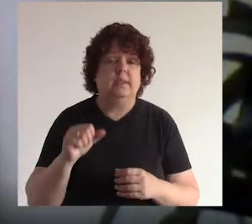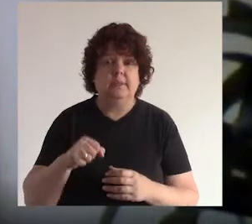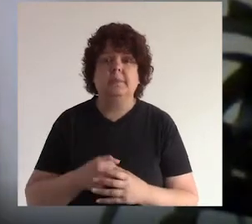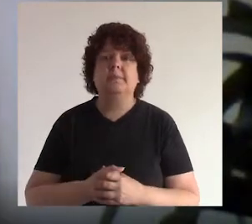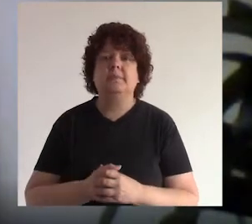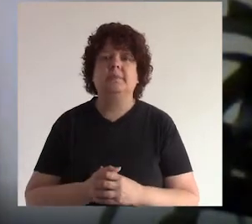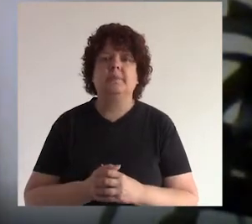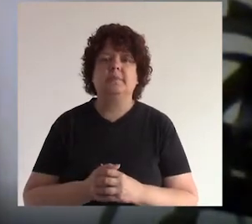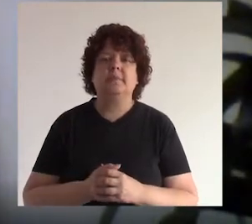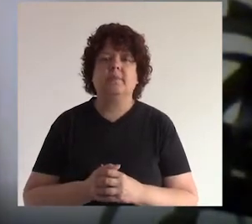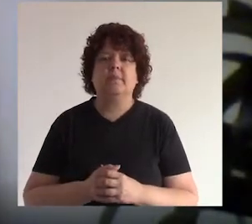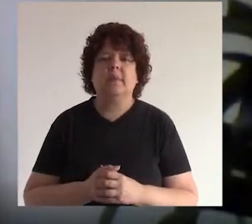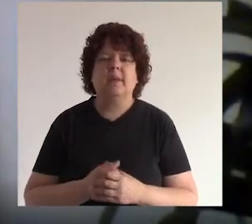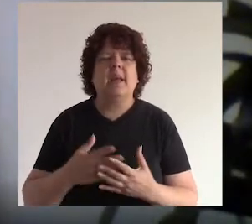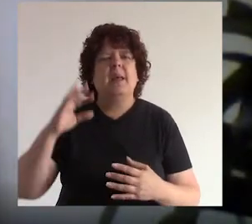¿sí?